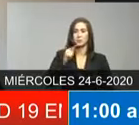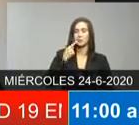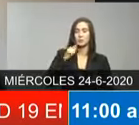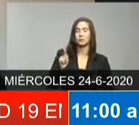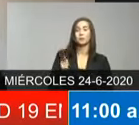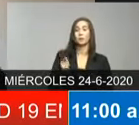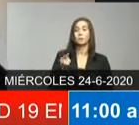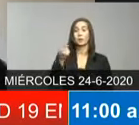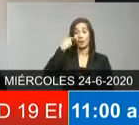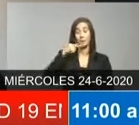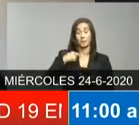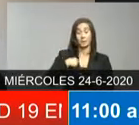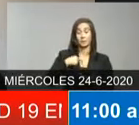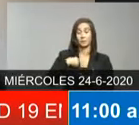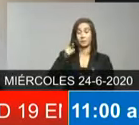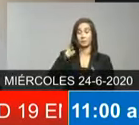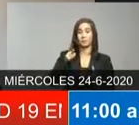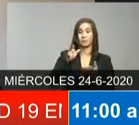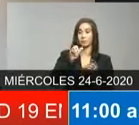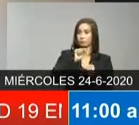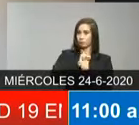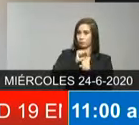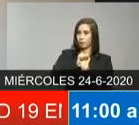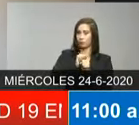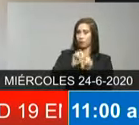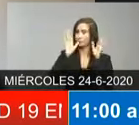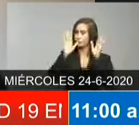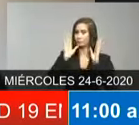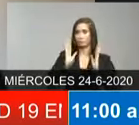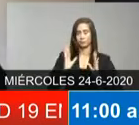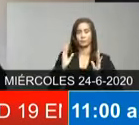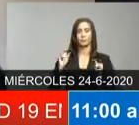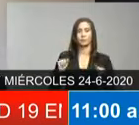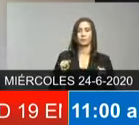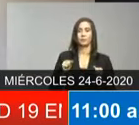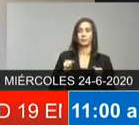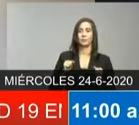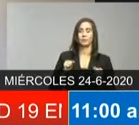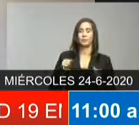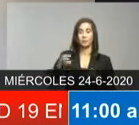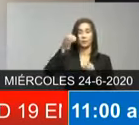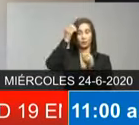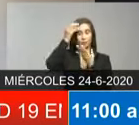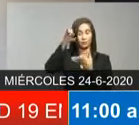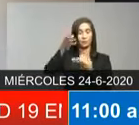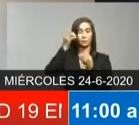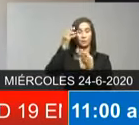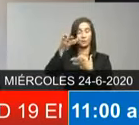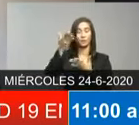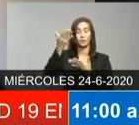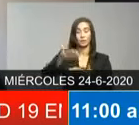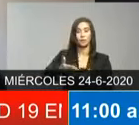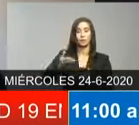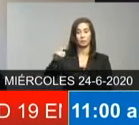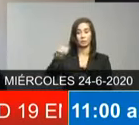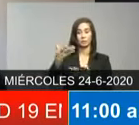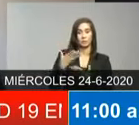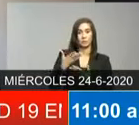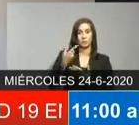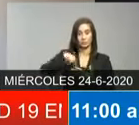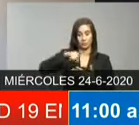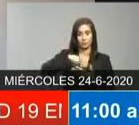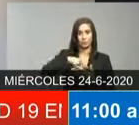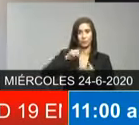nos hace llegar de la forma más fluida y gráfica ahora mismo para dar las